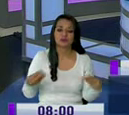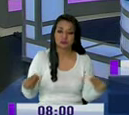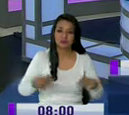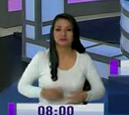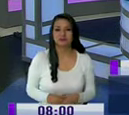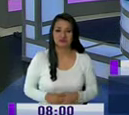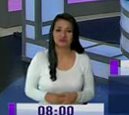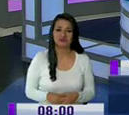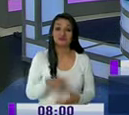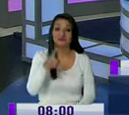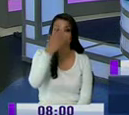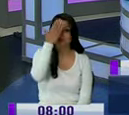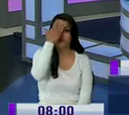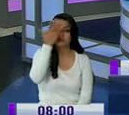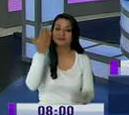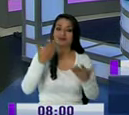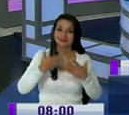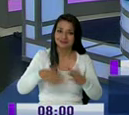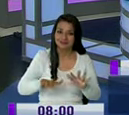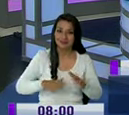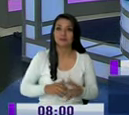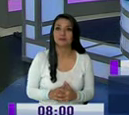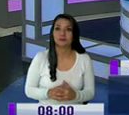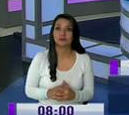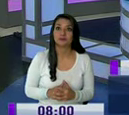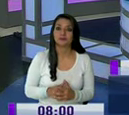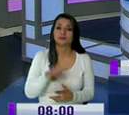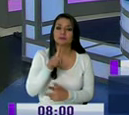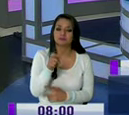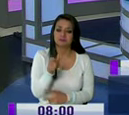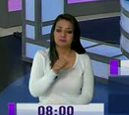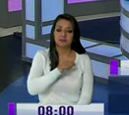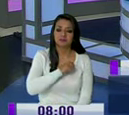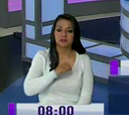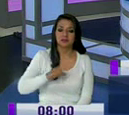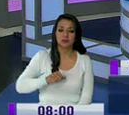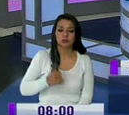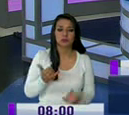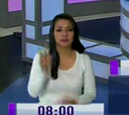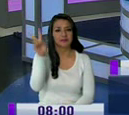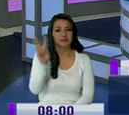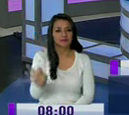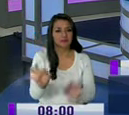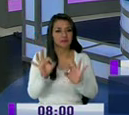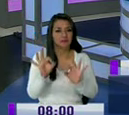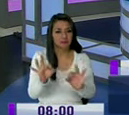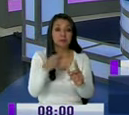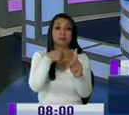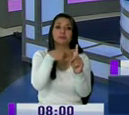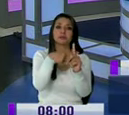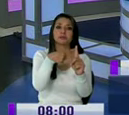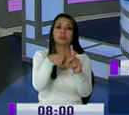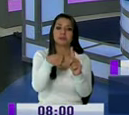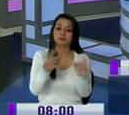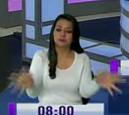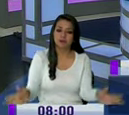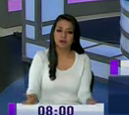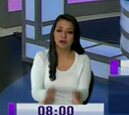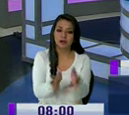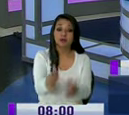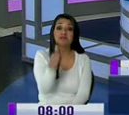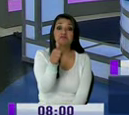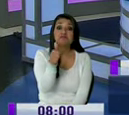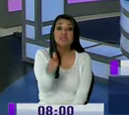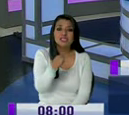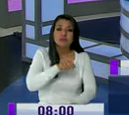así que ya lo saben, vecinos queridos, a ponerle actitud al viernes, a ponerle energía, recuerden que nosotros somos los